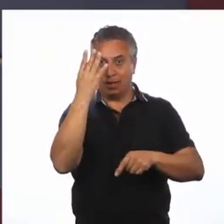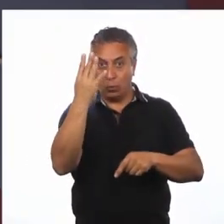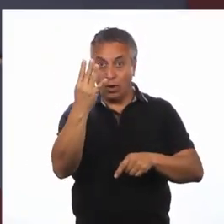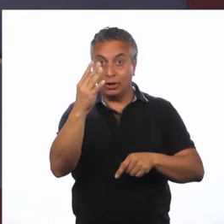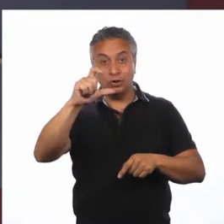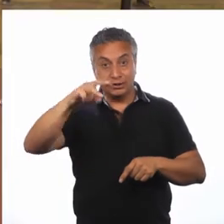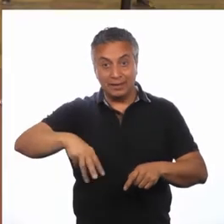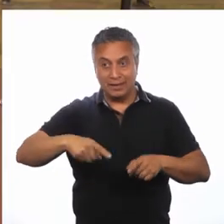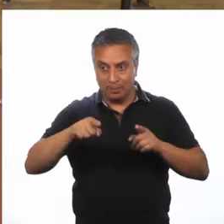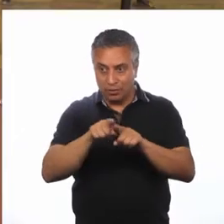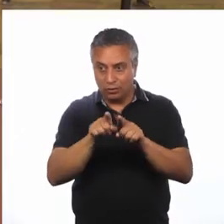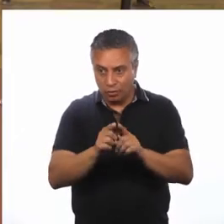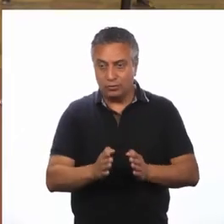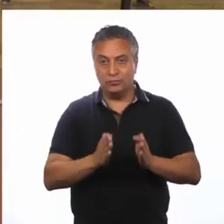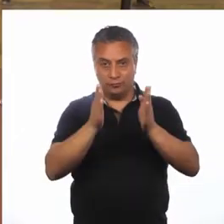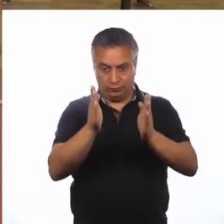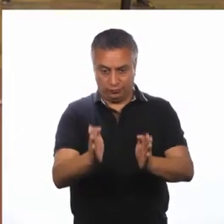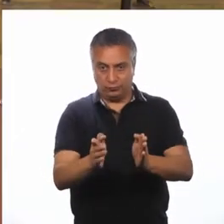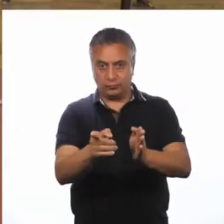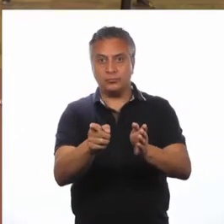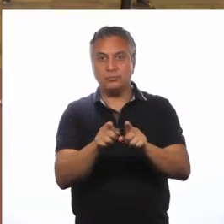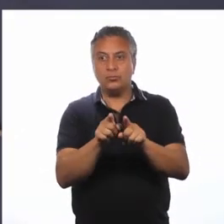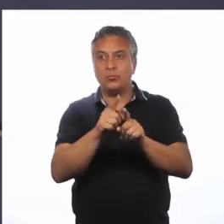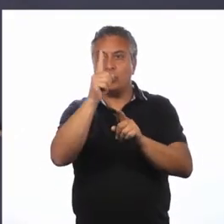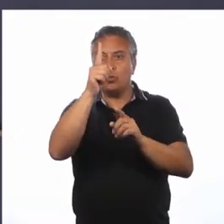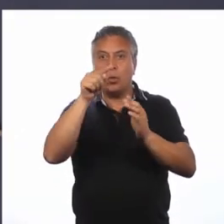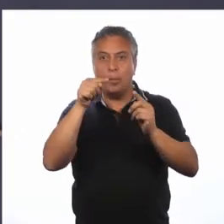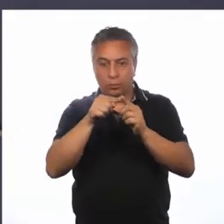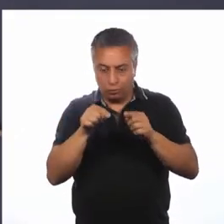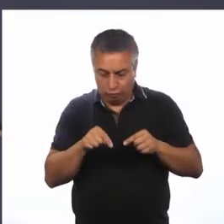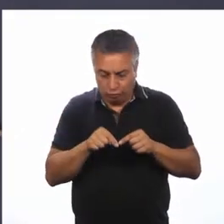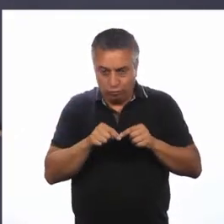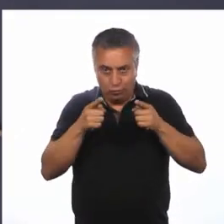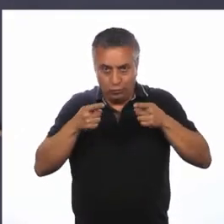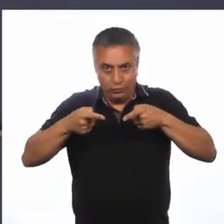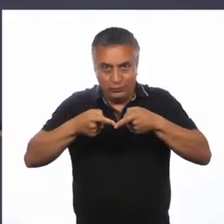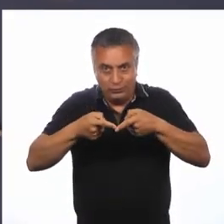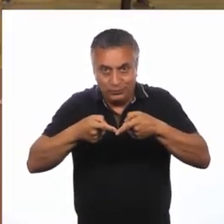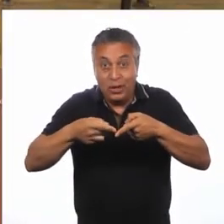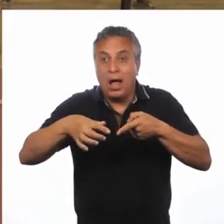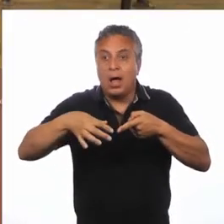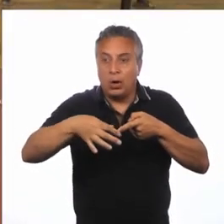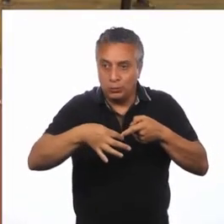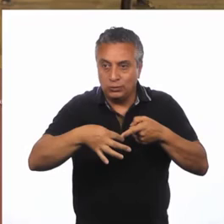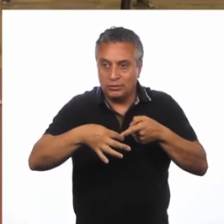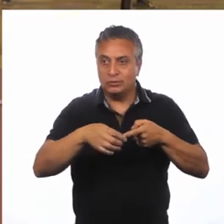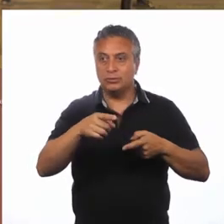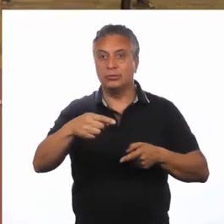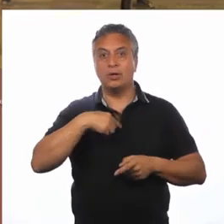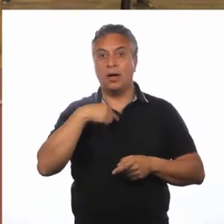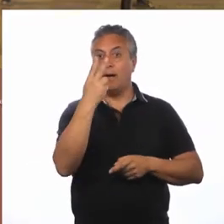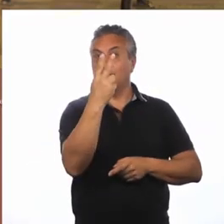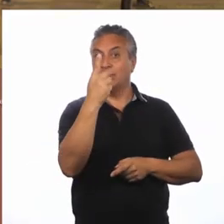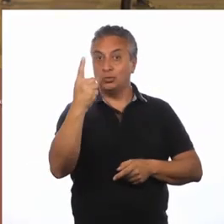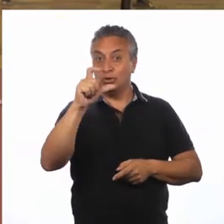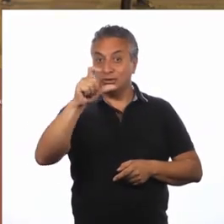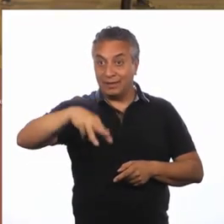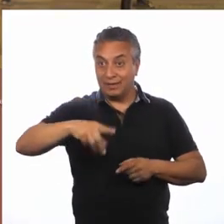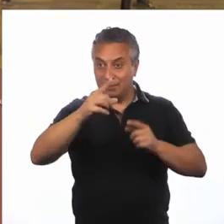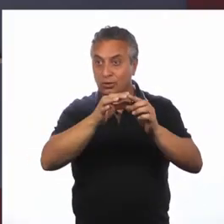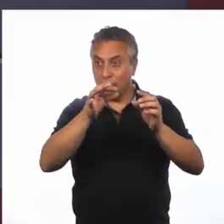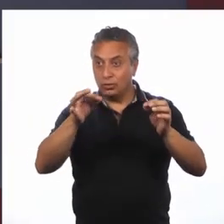34 centímetros Y las uniremos en un punto Tomaremos nuestra varilla de 21